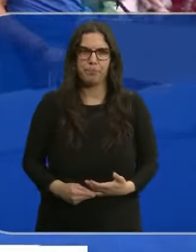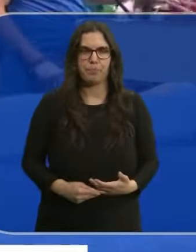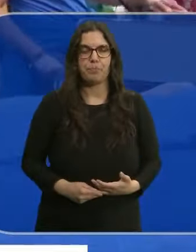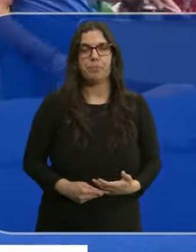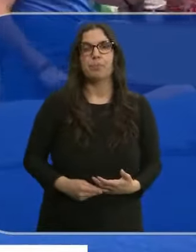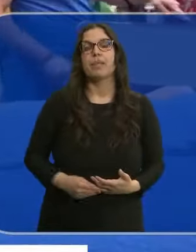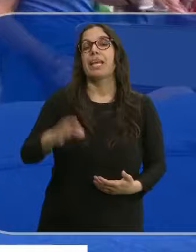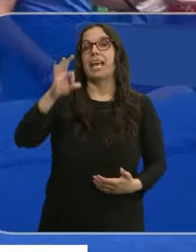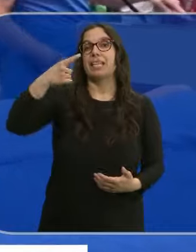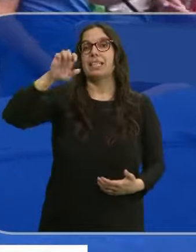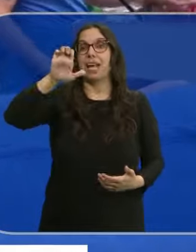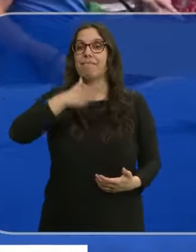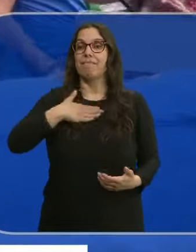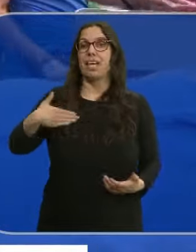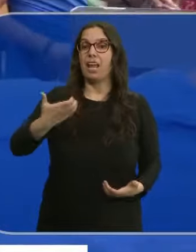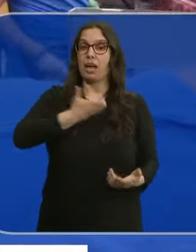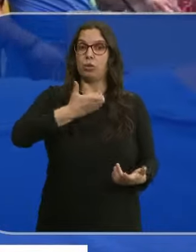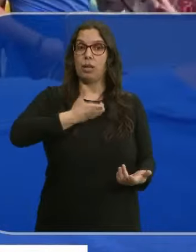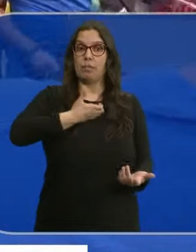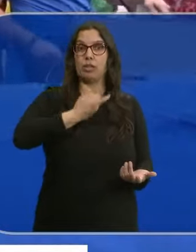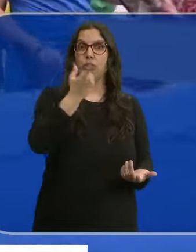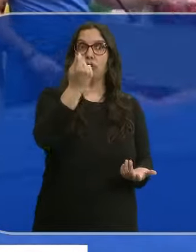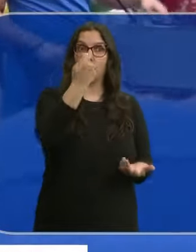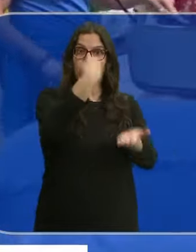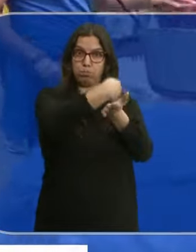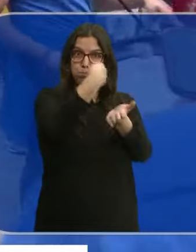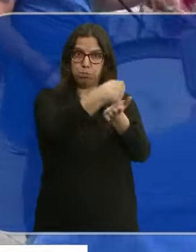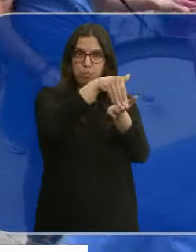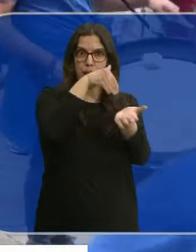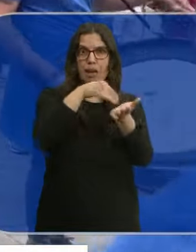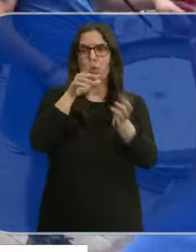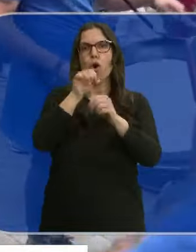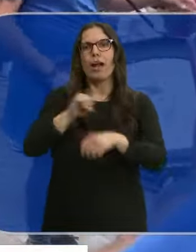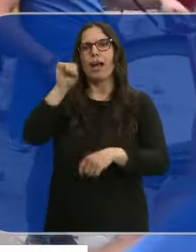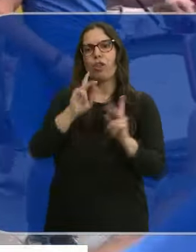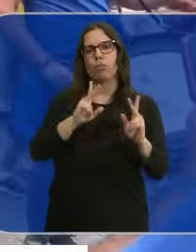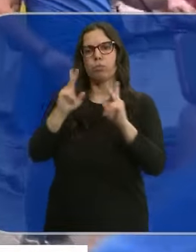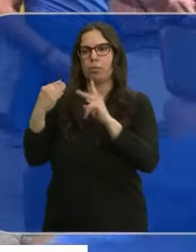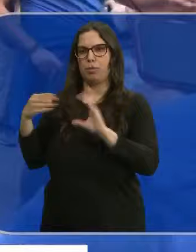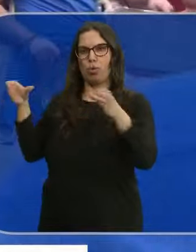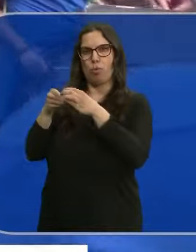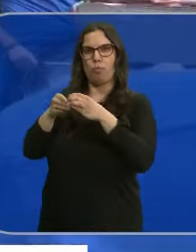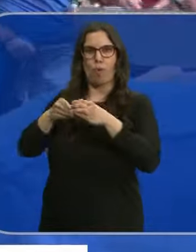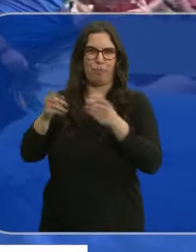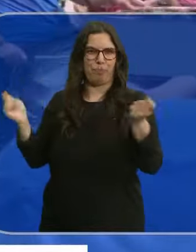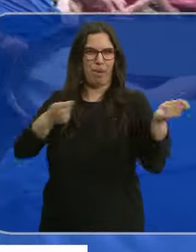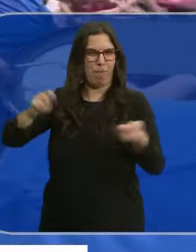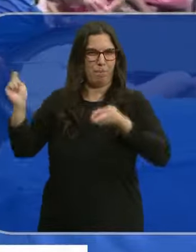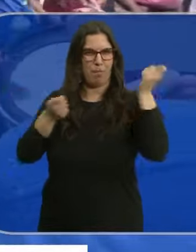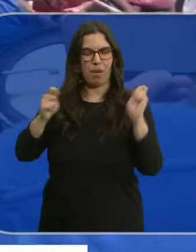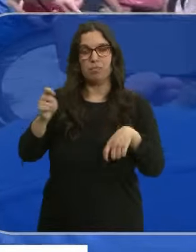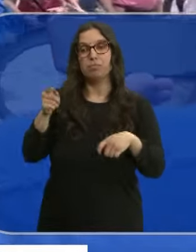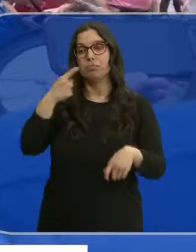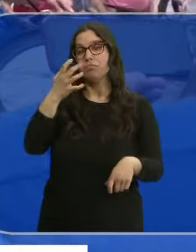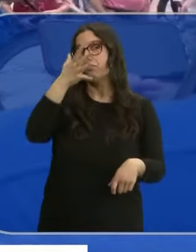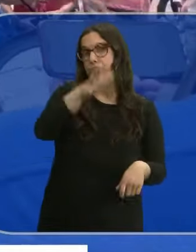La SGAE quiere cobrar a los ayuntamientos por los fragmentos de canciones que tocan las charangas. Esta es la reclamación que ha llegado al de Salamanca, al consistorio, por